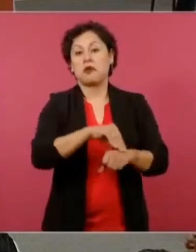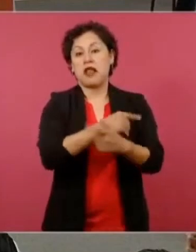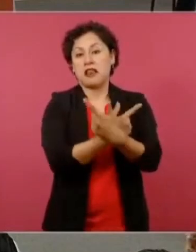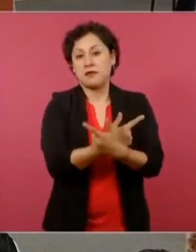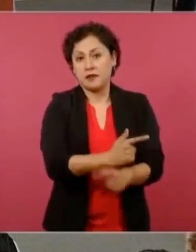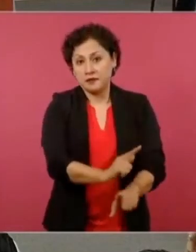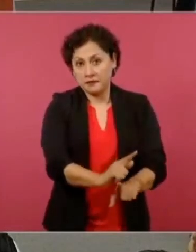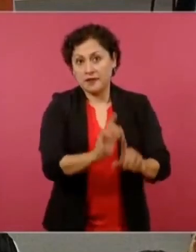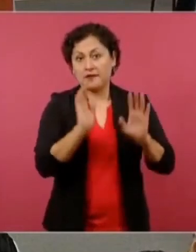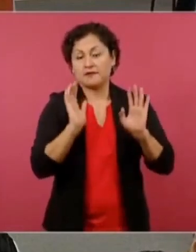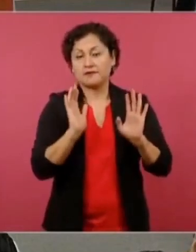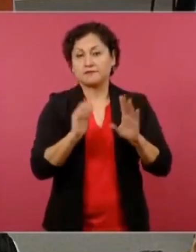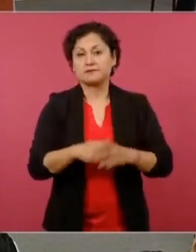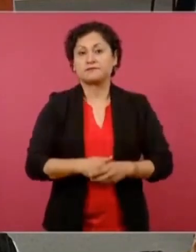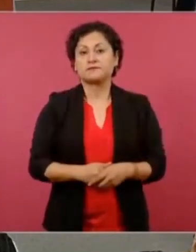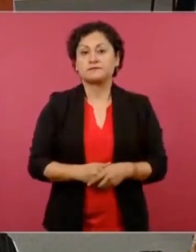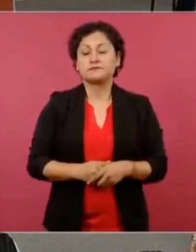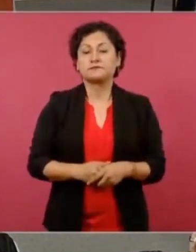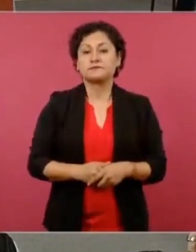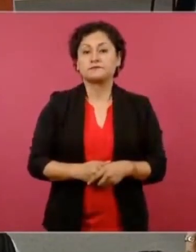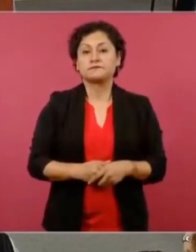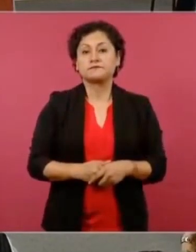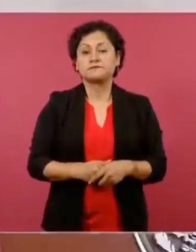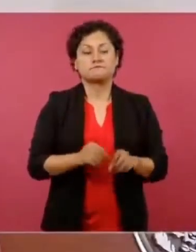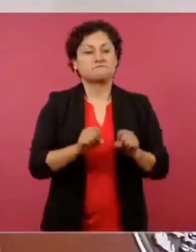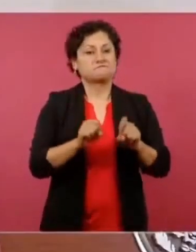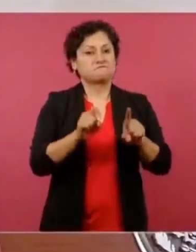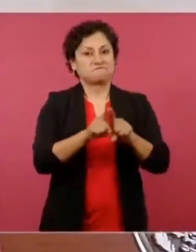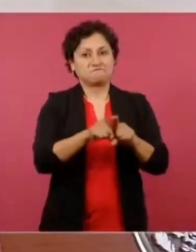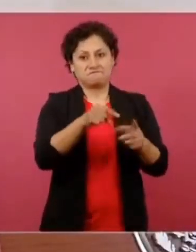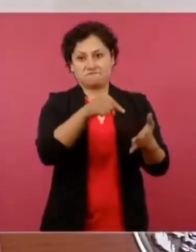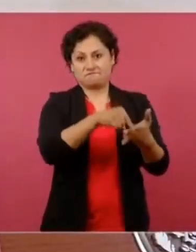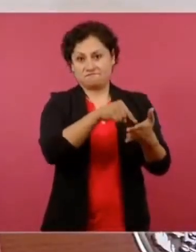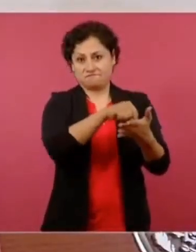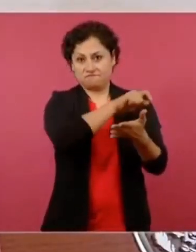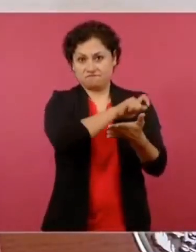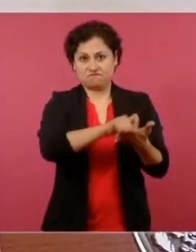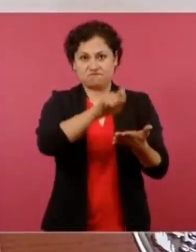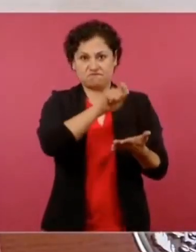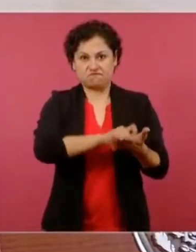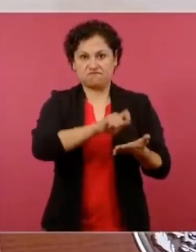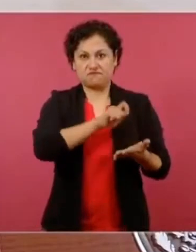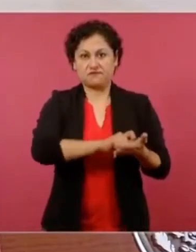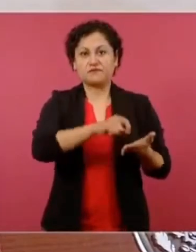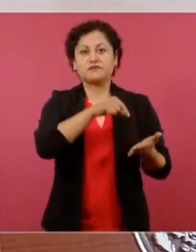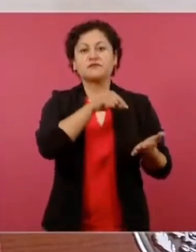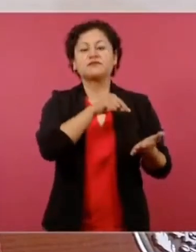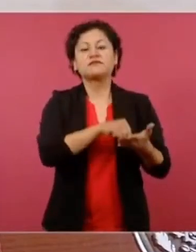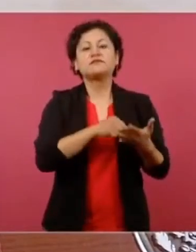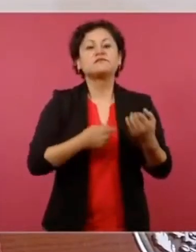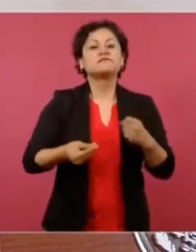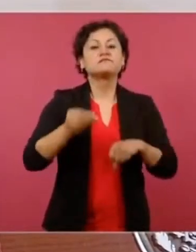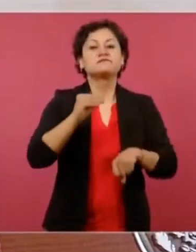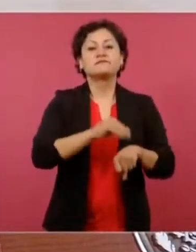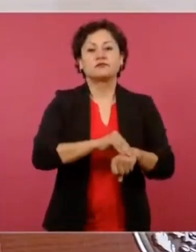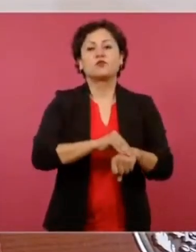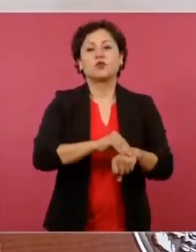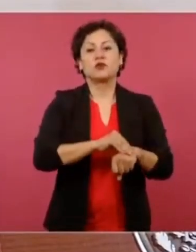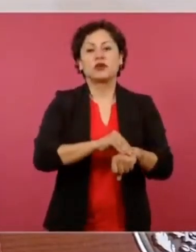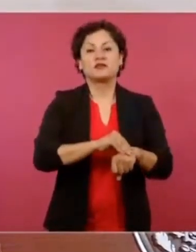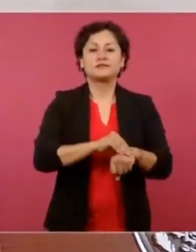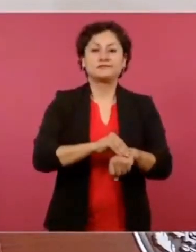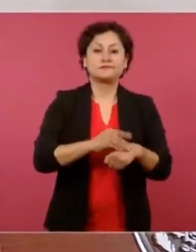a invocar la